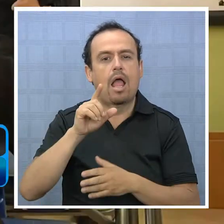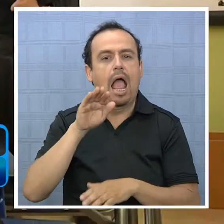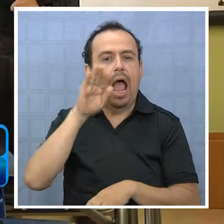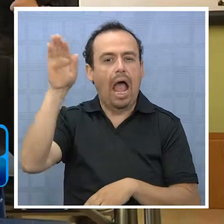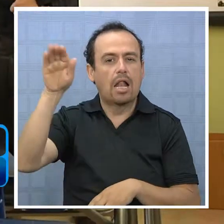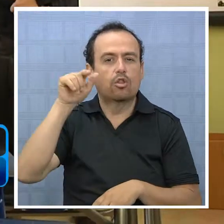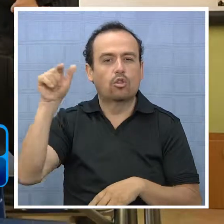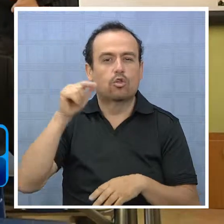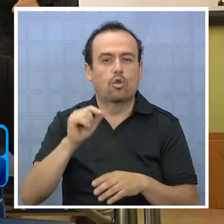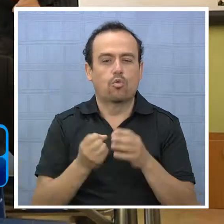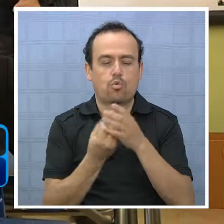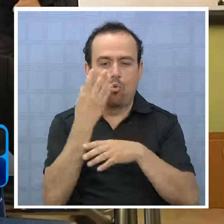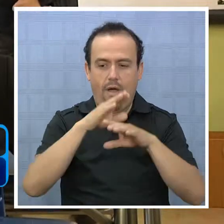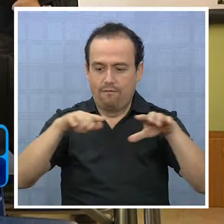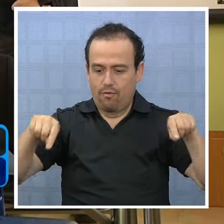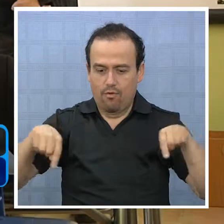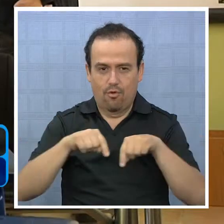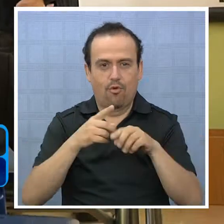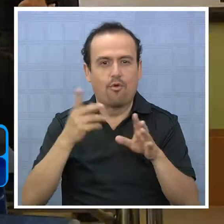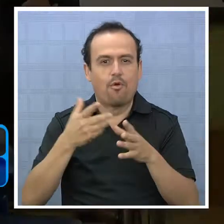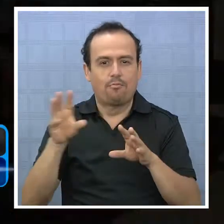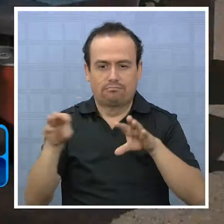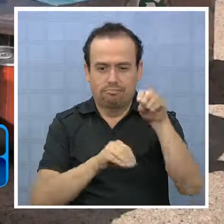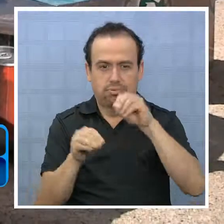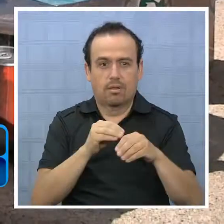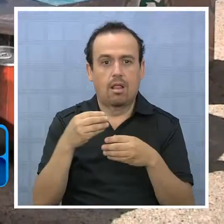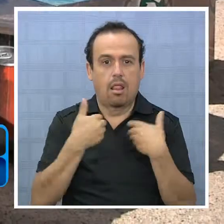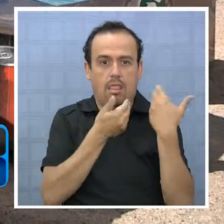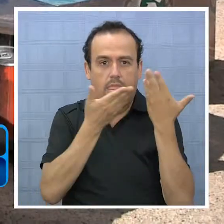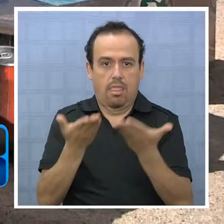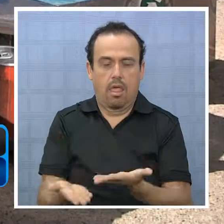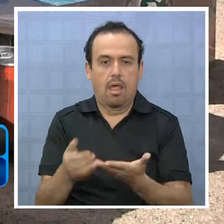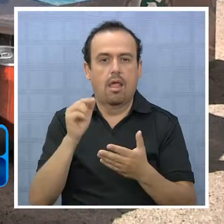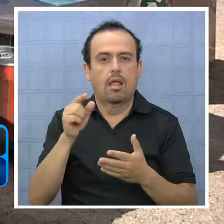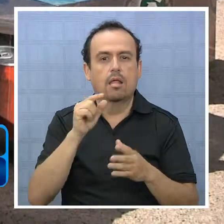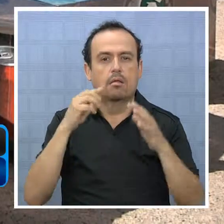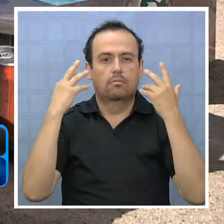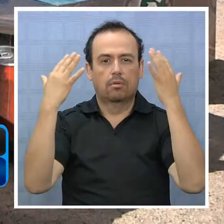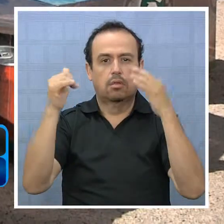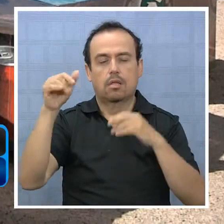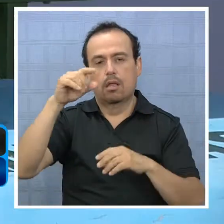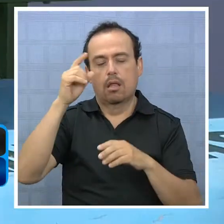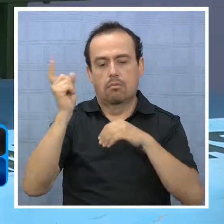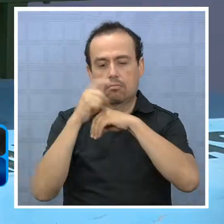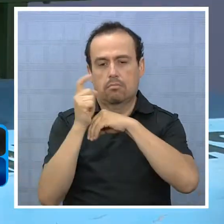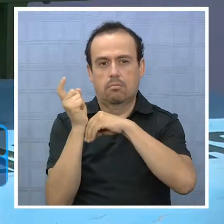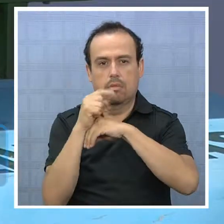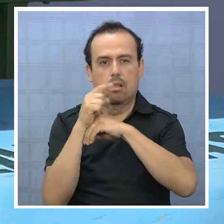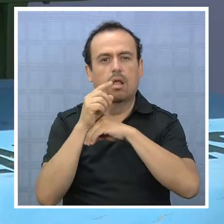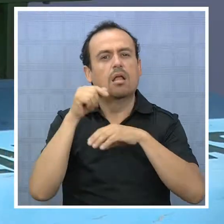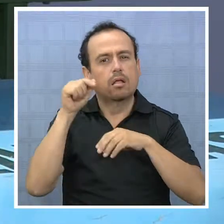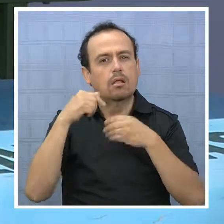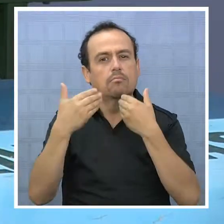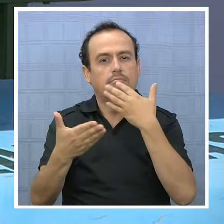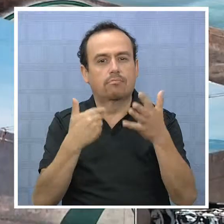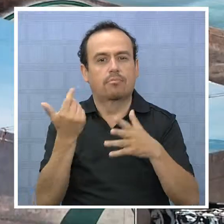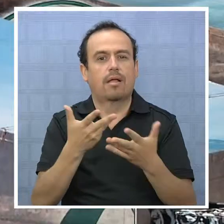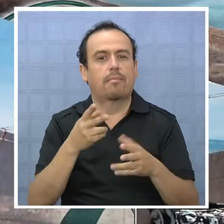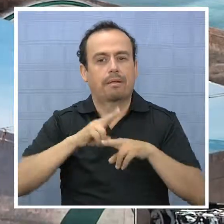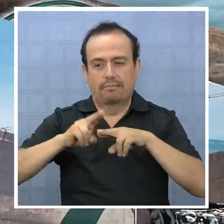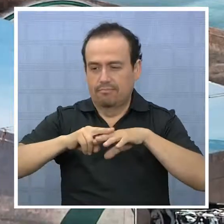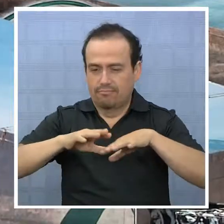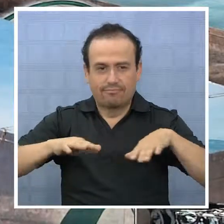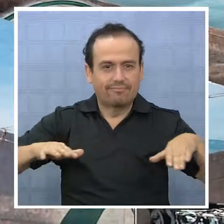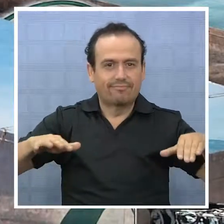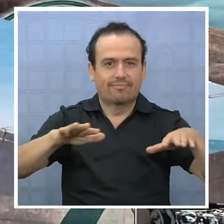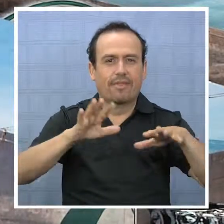inauguró cuatro modernos contenedores de residuos inorgánicos, los cuales fueron donados por la Gerencia de Medio Ambiente de Minera Coyahuasi. Con la instalación